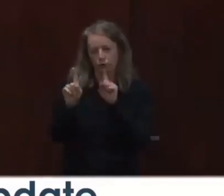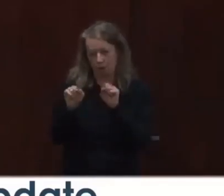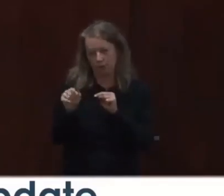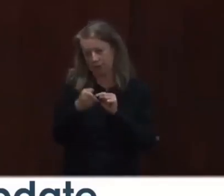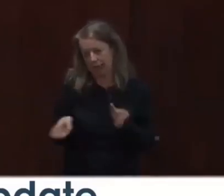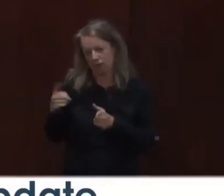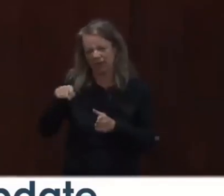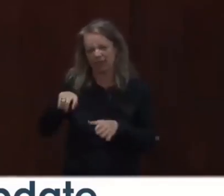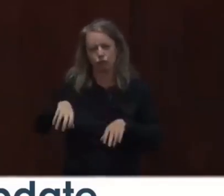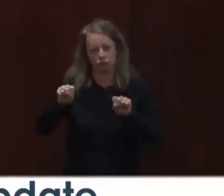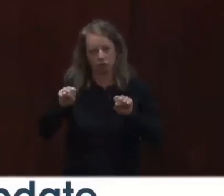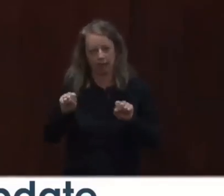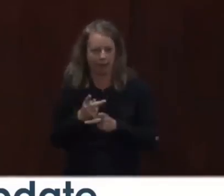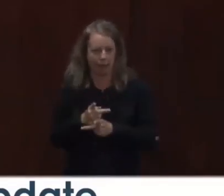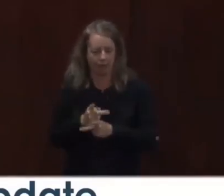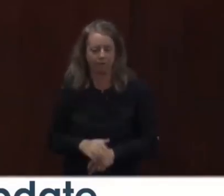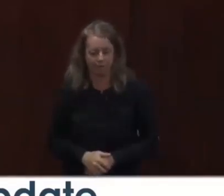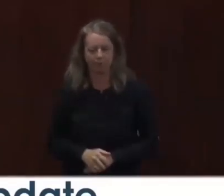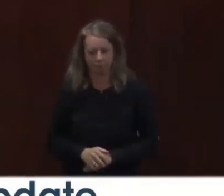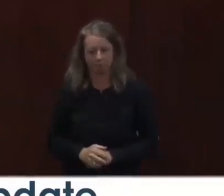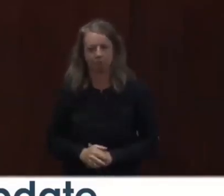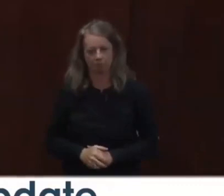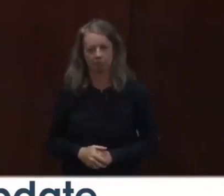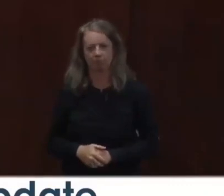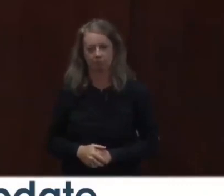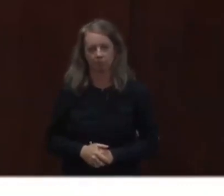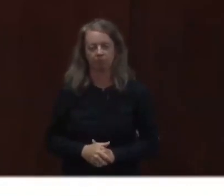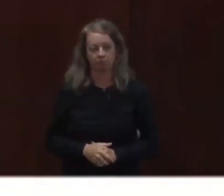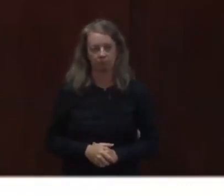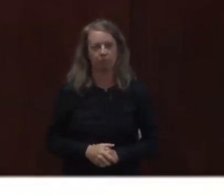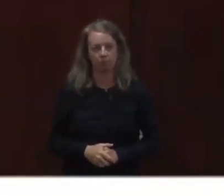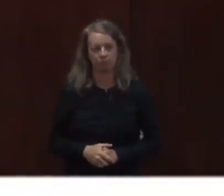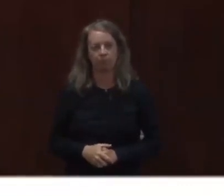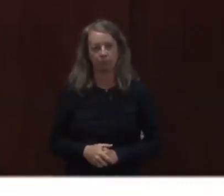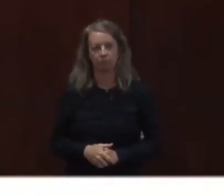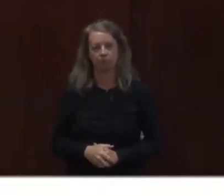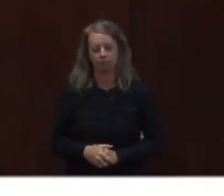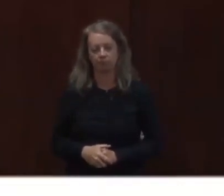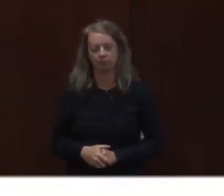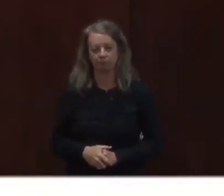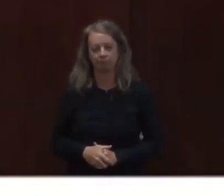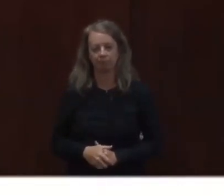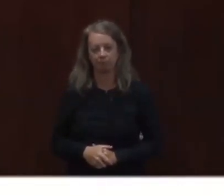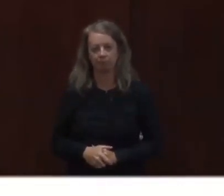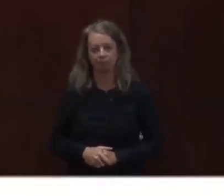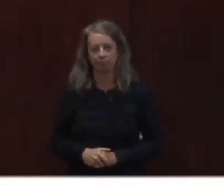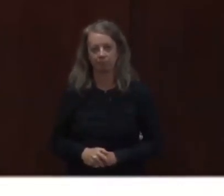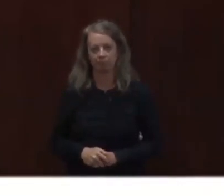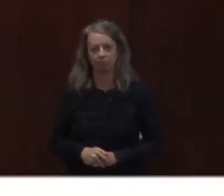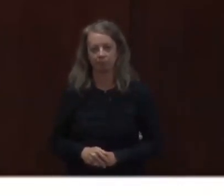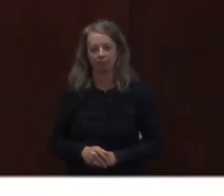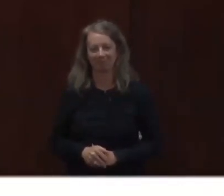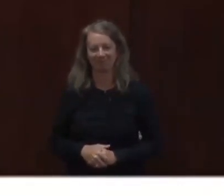Y lo primero, aquí en el Condado de Buncombe tenemos 3.800 casos